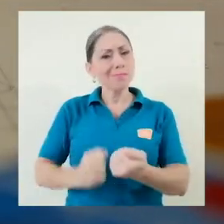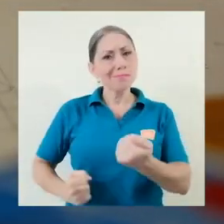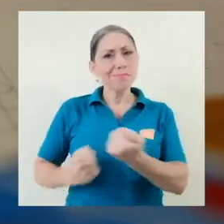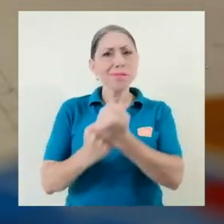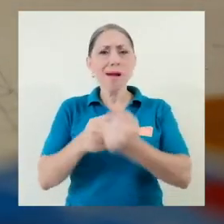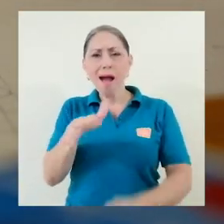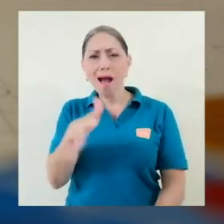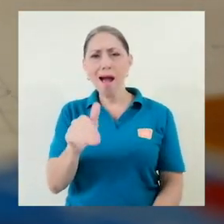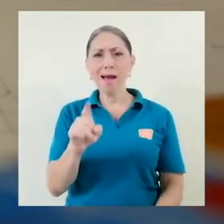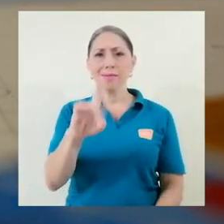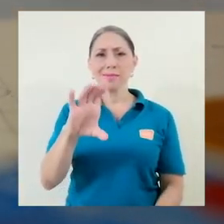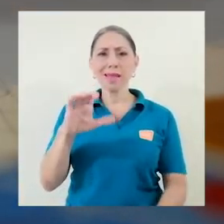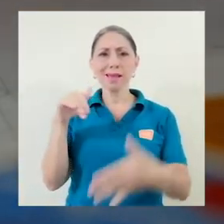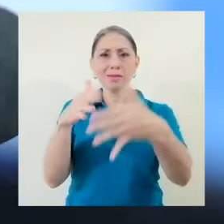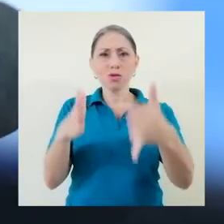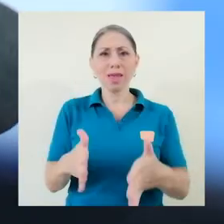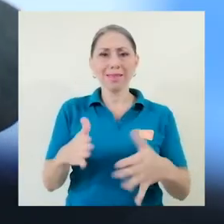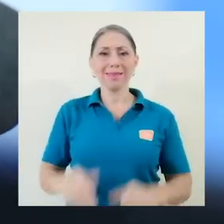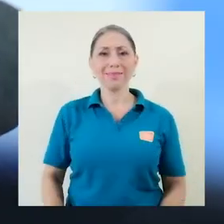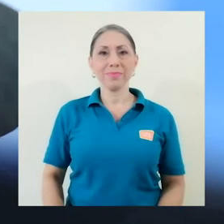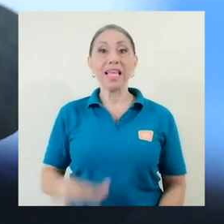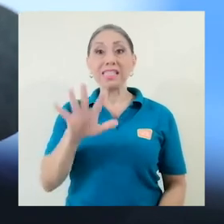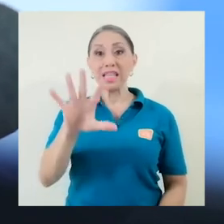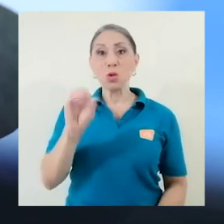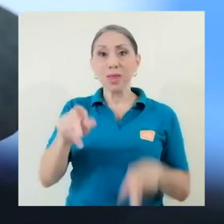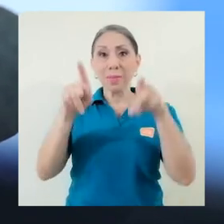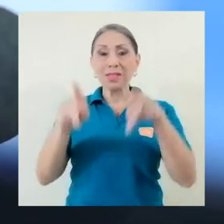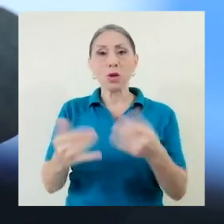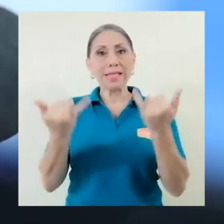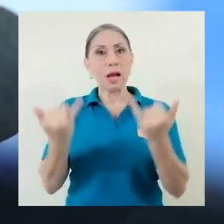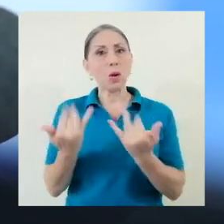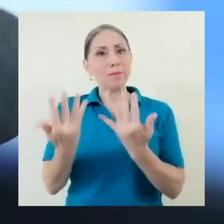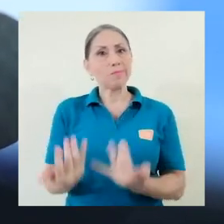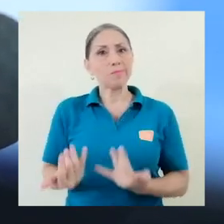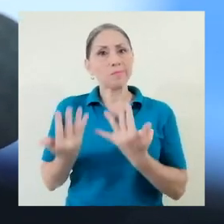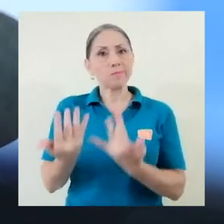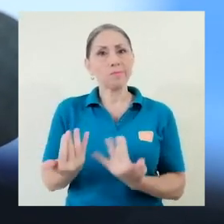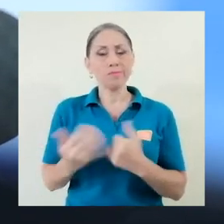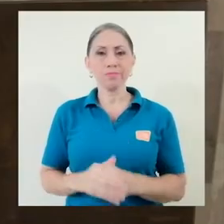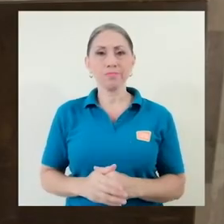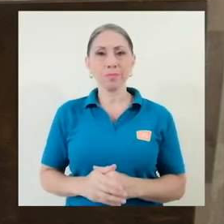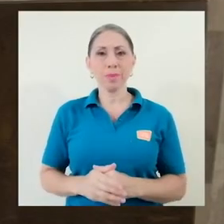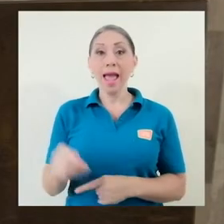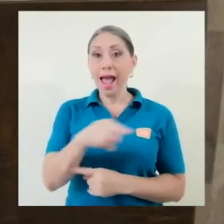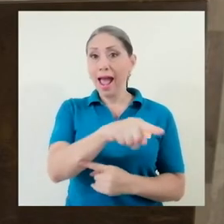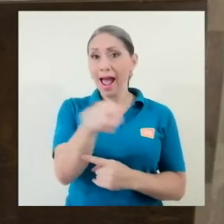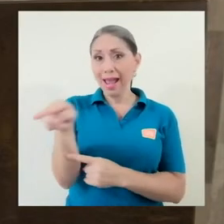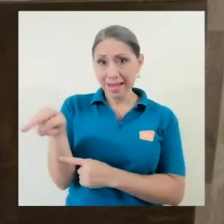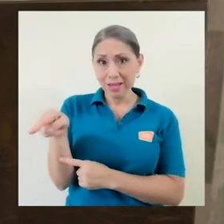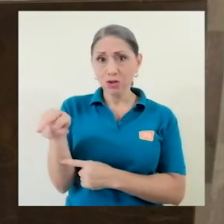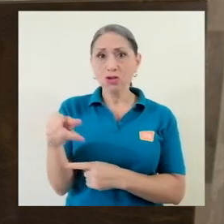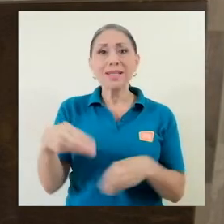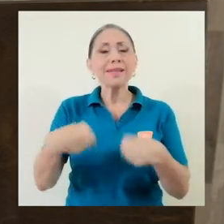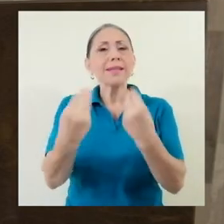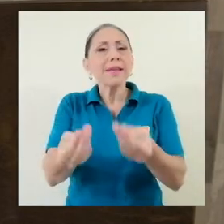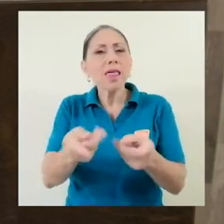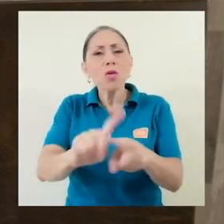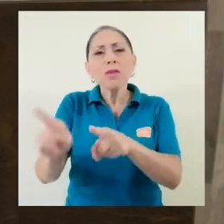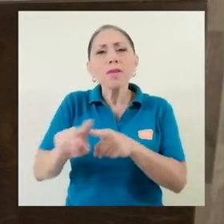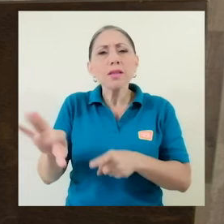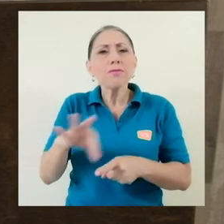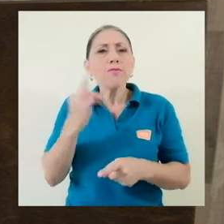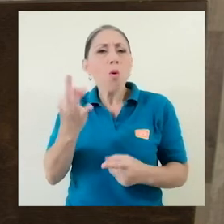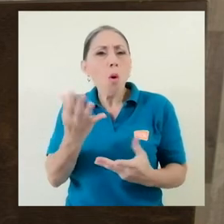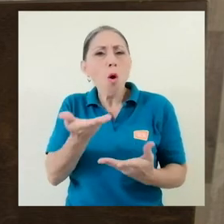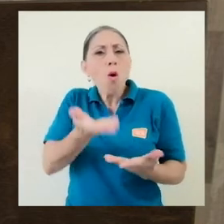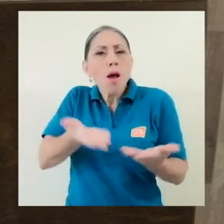estudiantes aproximadamente y 50 están en lista de espera. A ellos se les ha dado herramientas